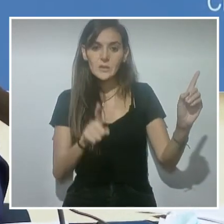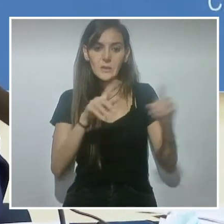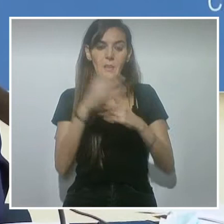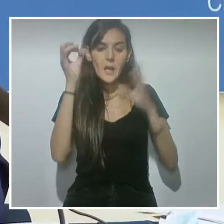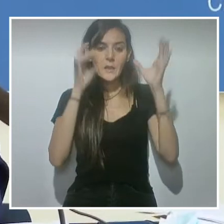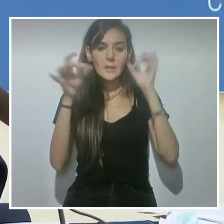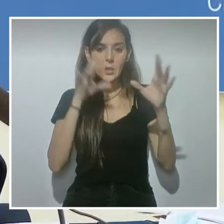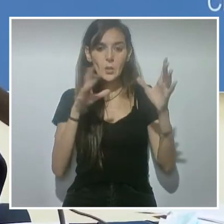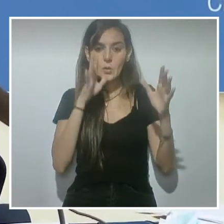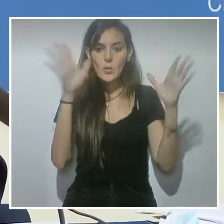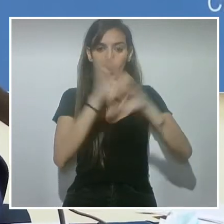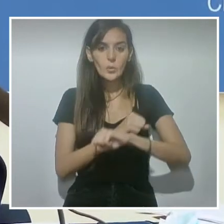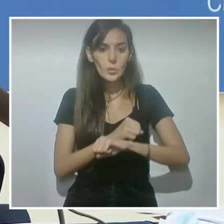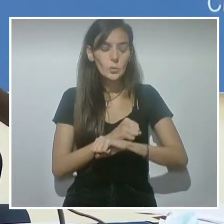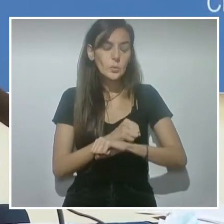nocturno.